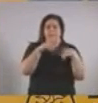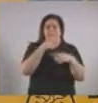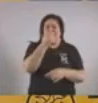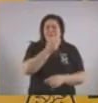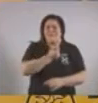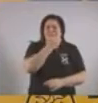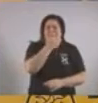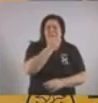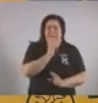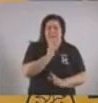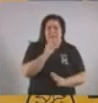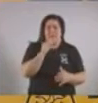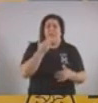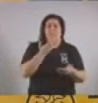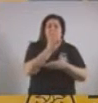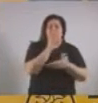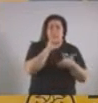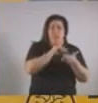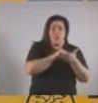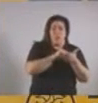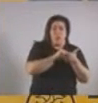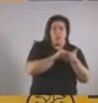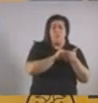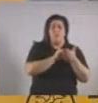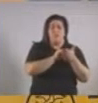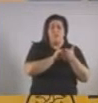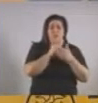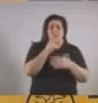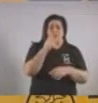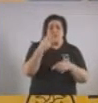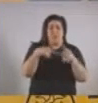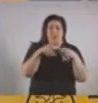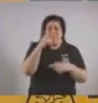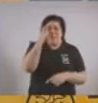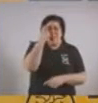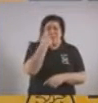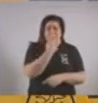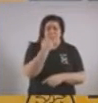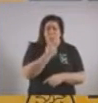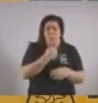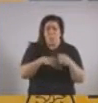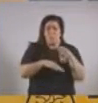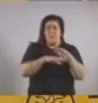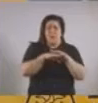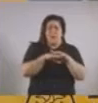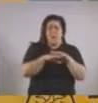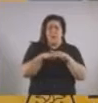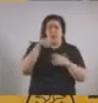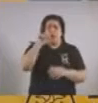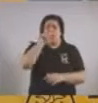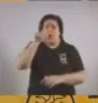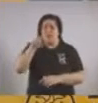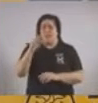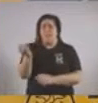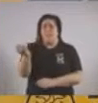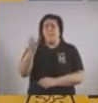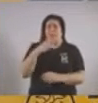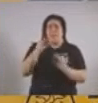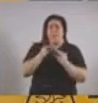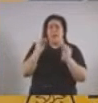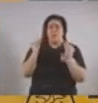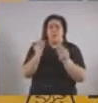simple. Hay que pedir turno, van, un trámite de 10 minutos como mucho, y reciben por WhatsApp a las pocas horas el resultado del test.